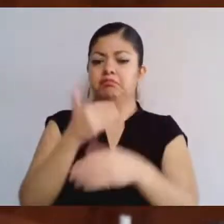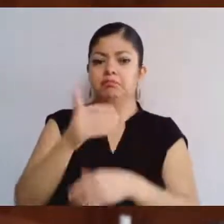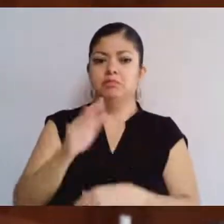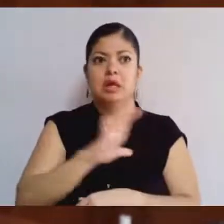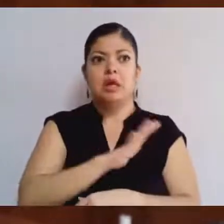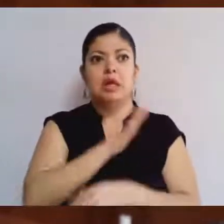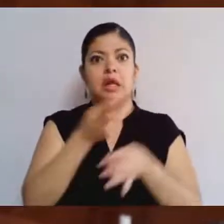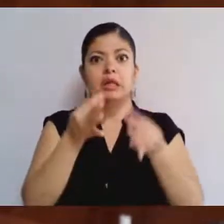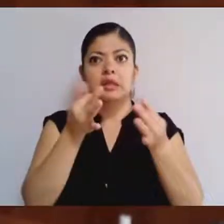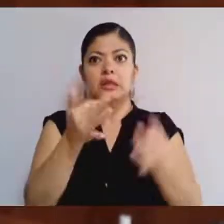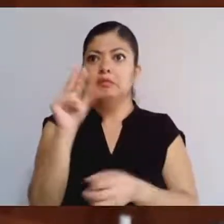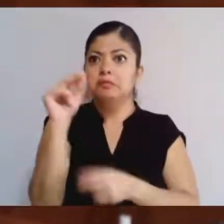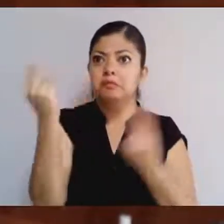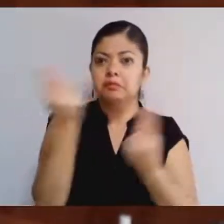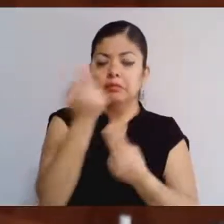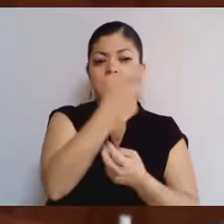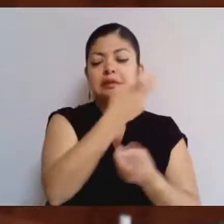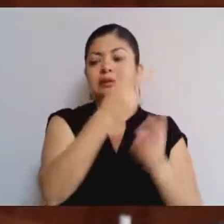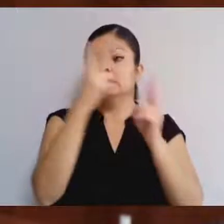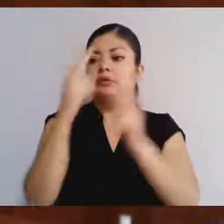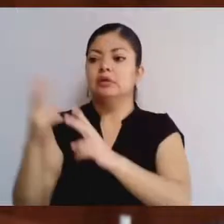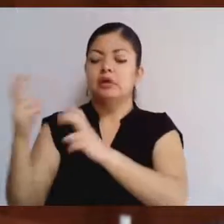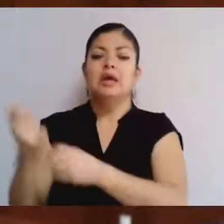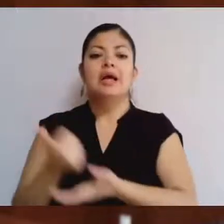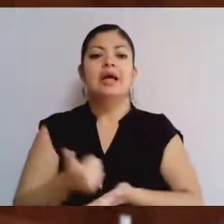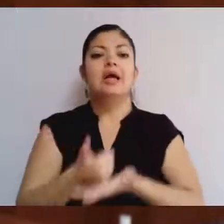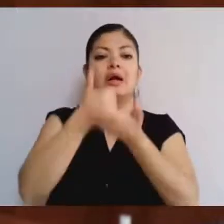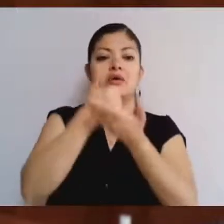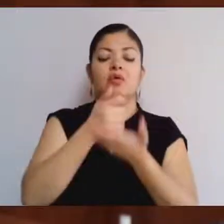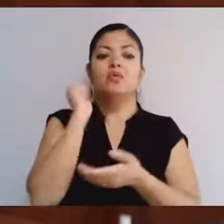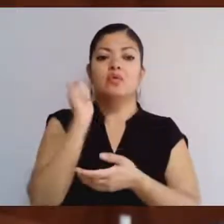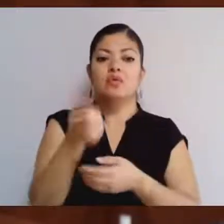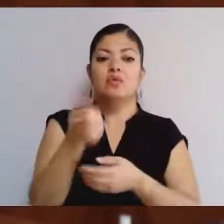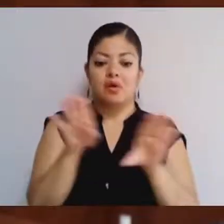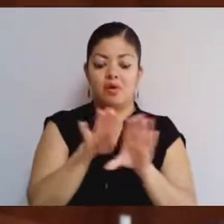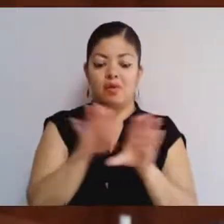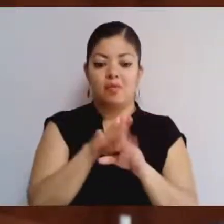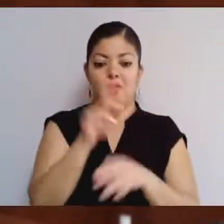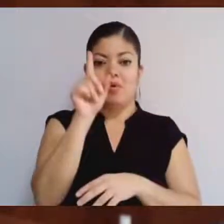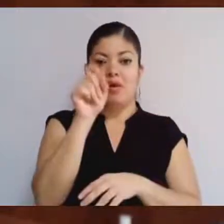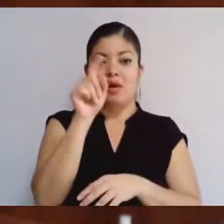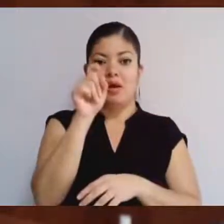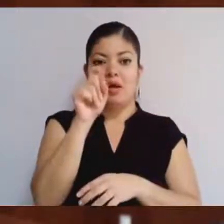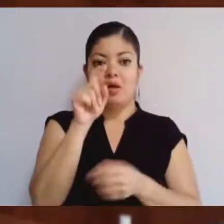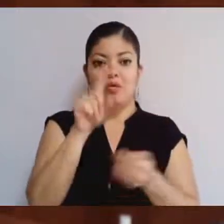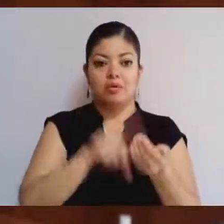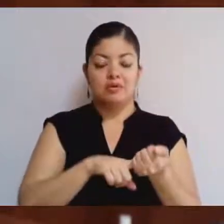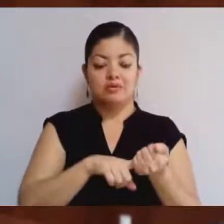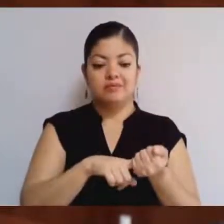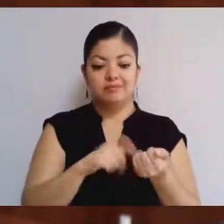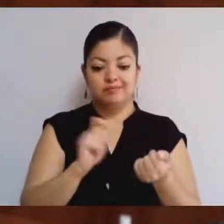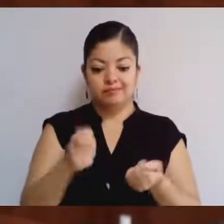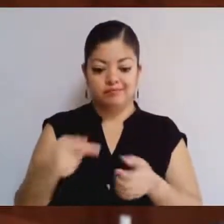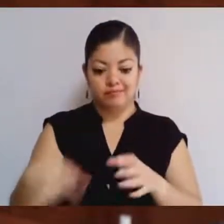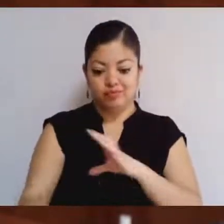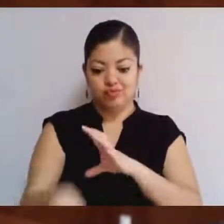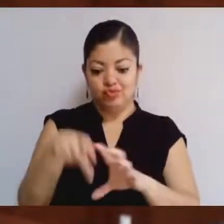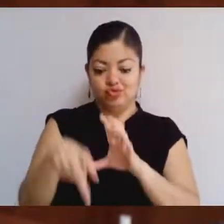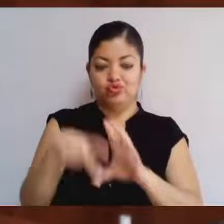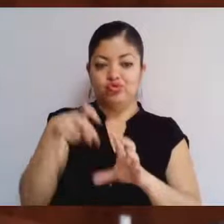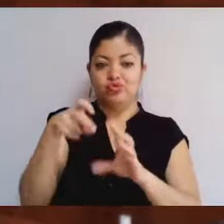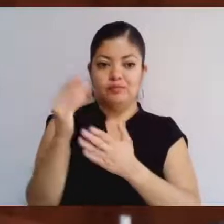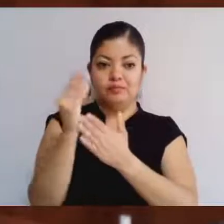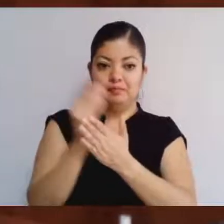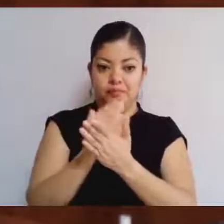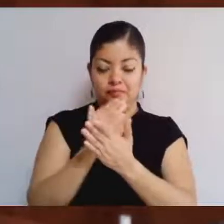mayor calidad del agua ayudan a reducir considerablemente la extracción de los mantos acuíferos.